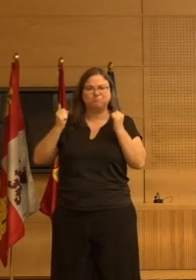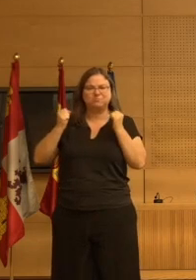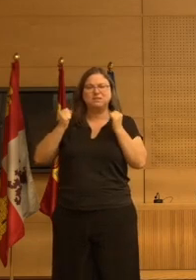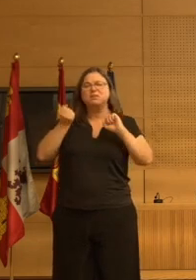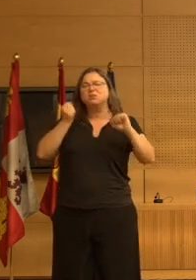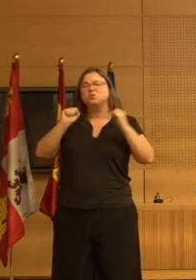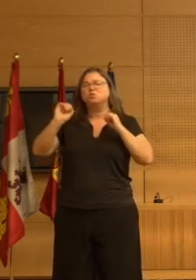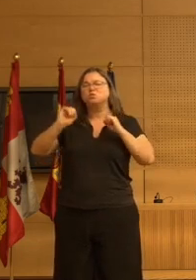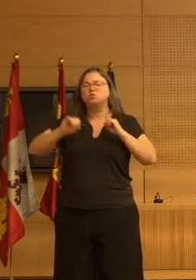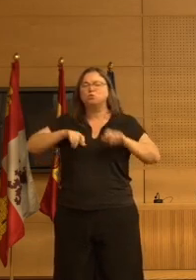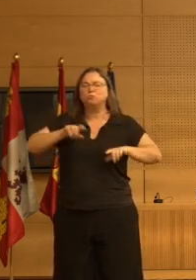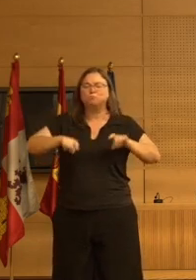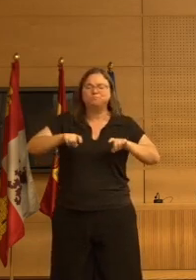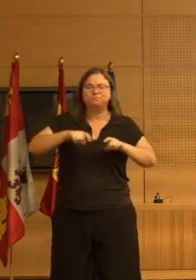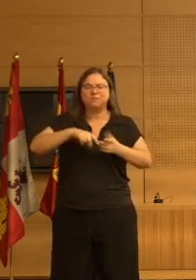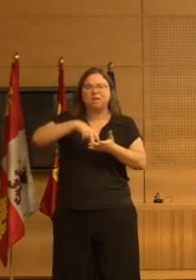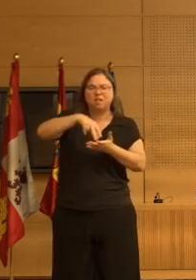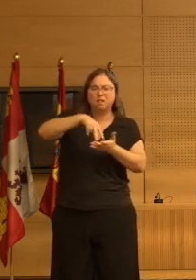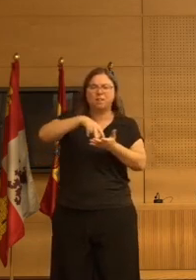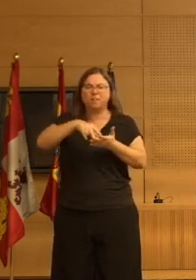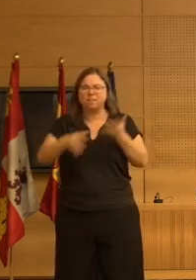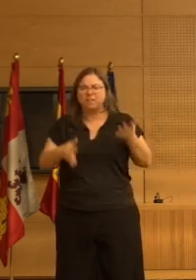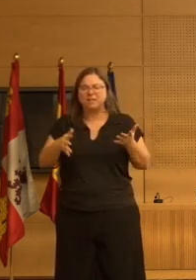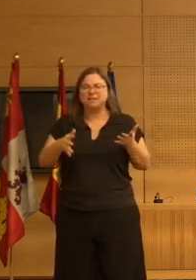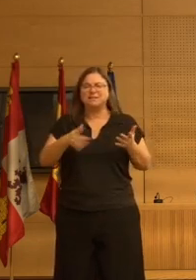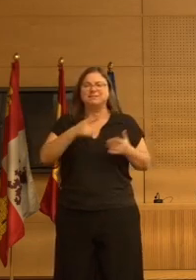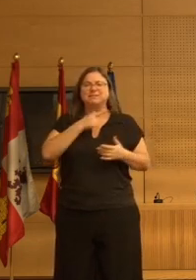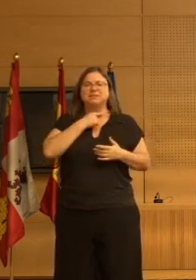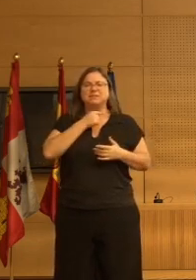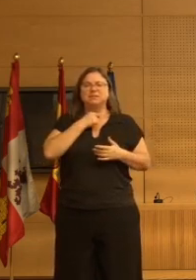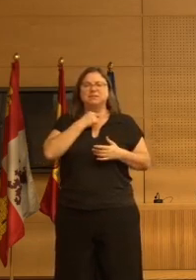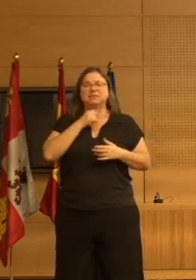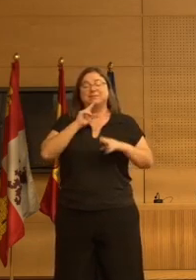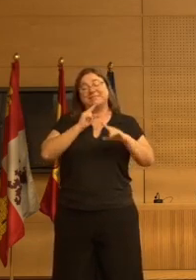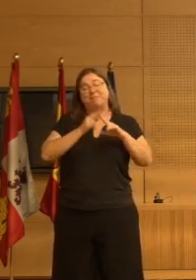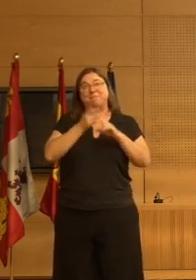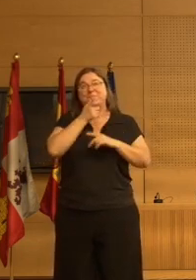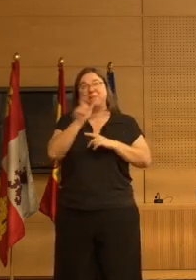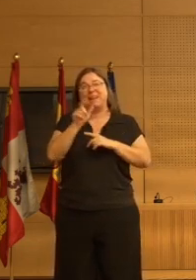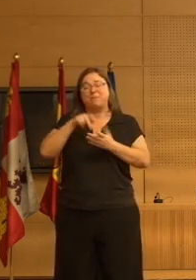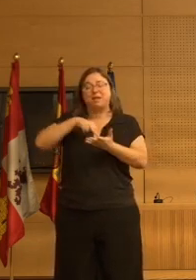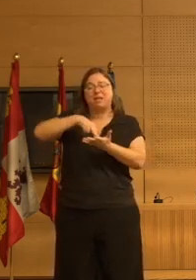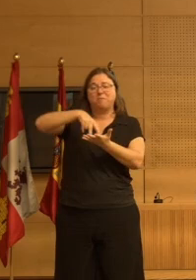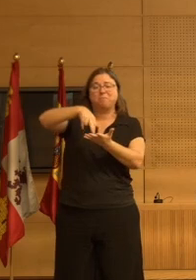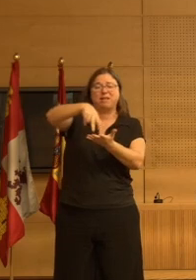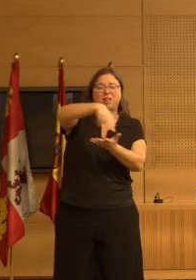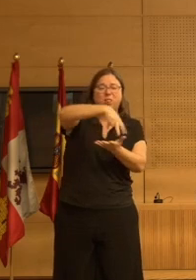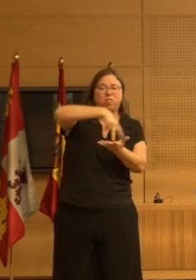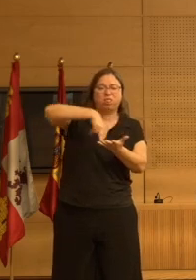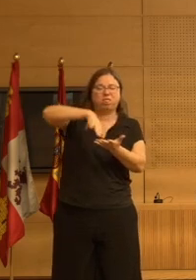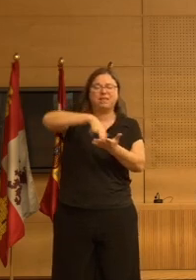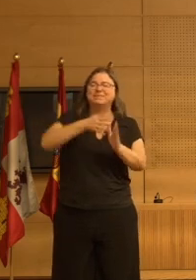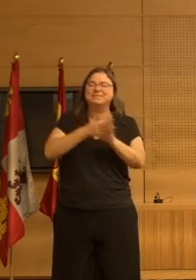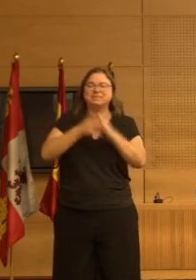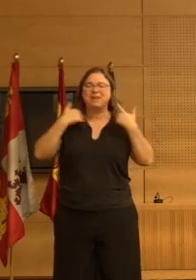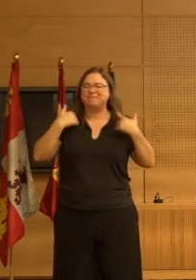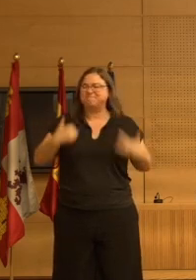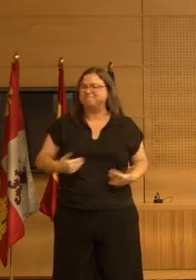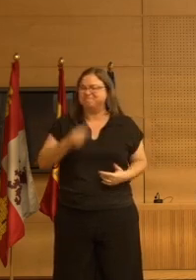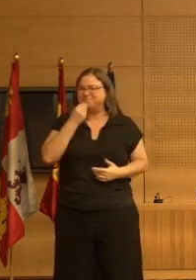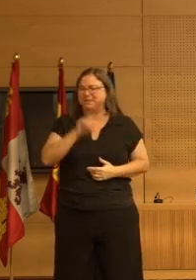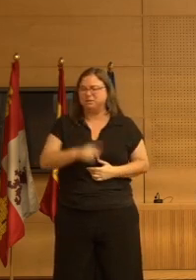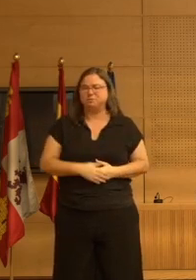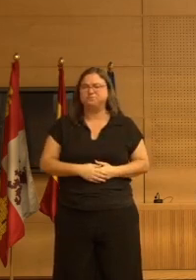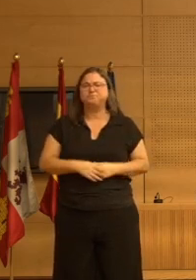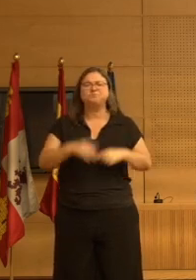conductas motoras erráticas, no me gusta la palabra vagabundeo, intentemos eliminarlas, hiperactividad motora, o cualquier